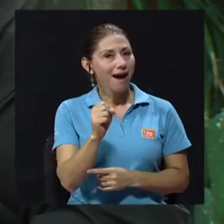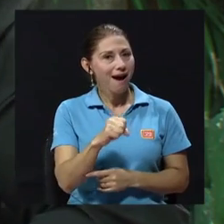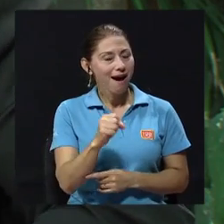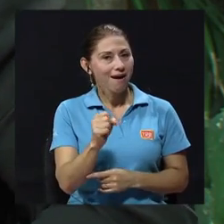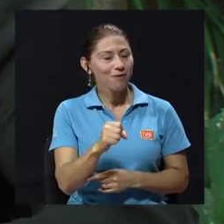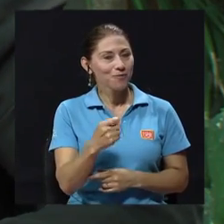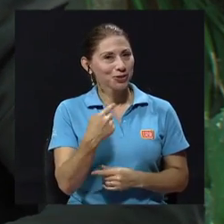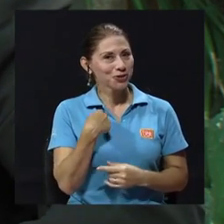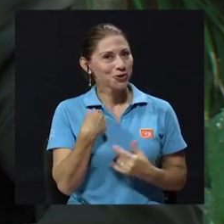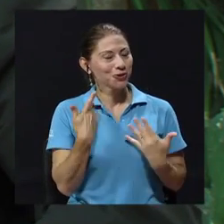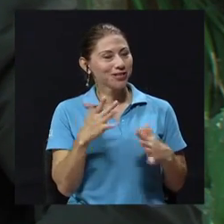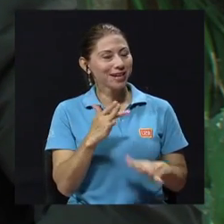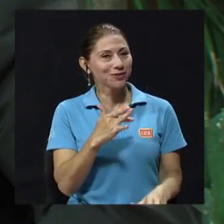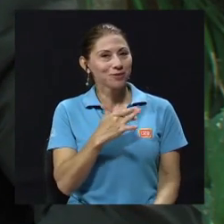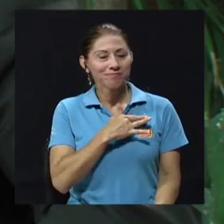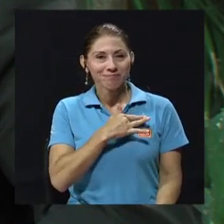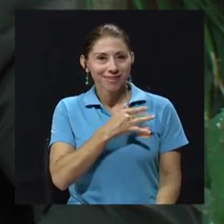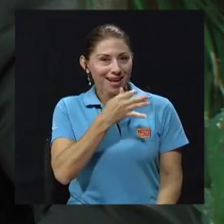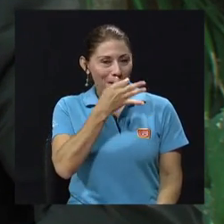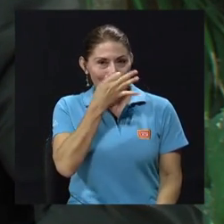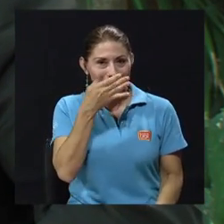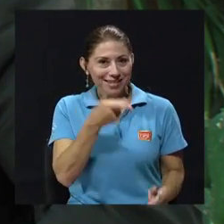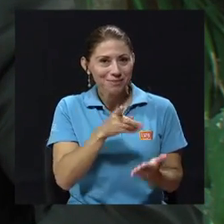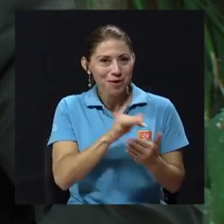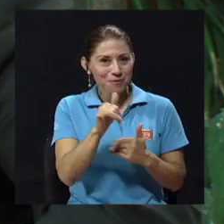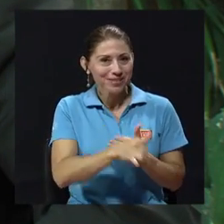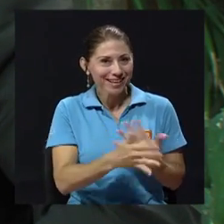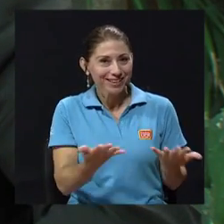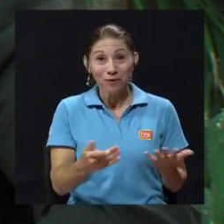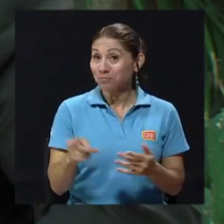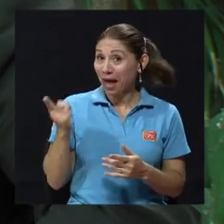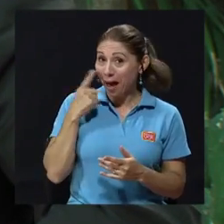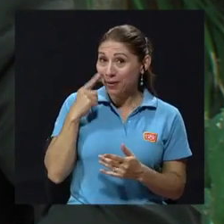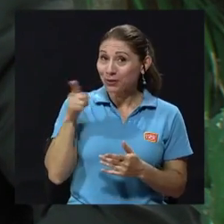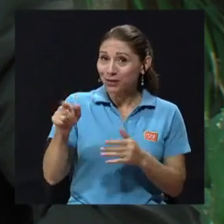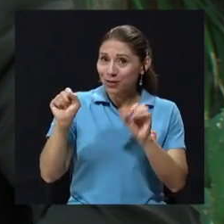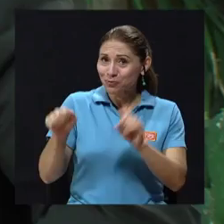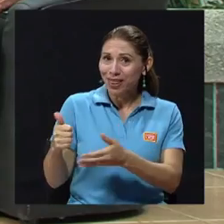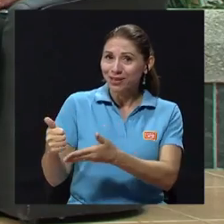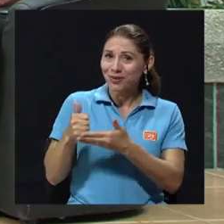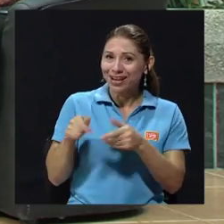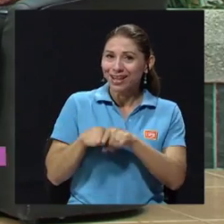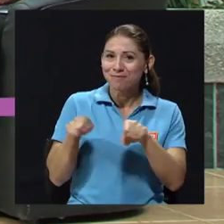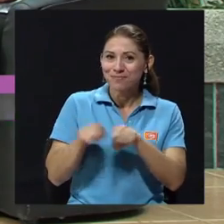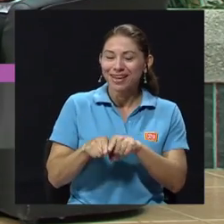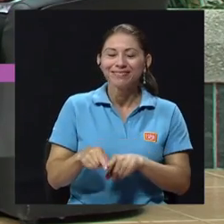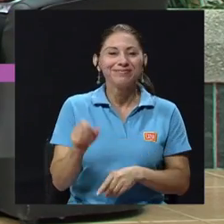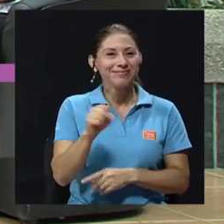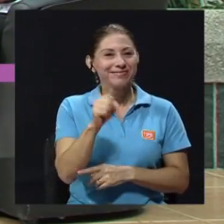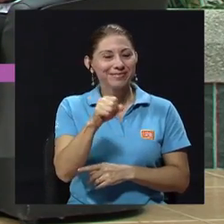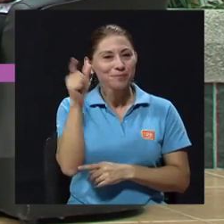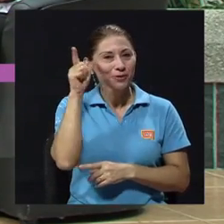Yo estoy ya enamoradísimo del proyecto. ¿Usted nos puede ayudar? Por supuesto.